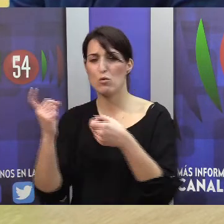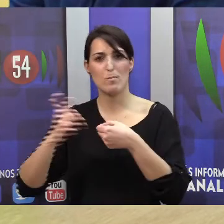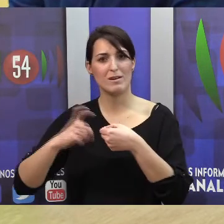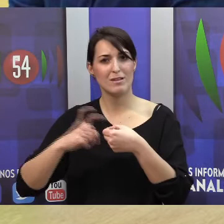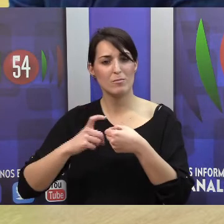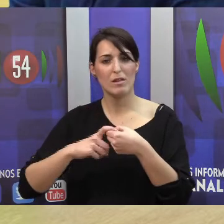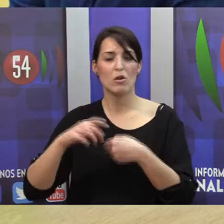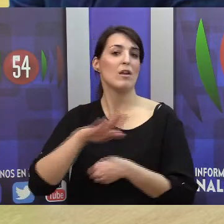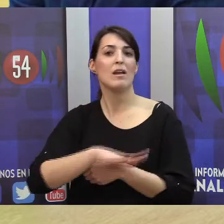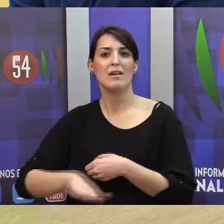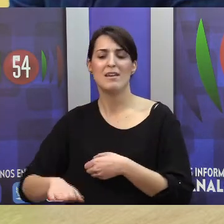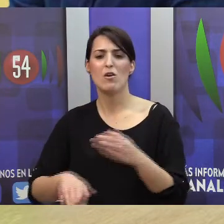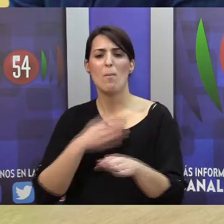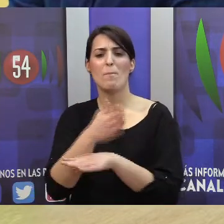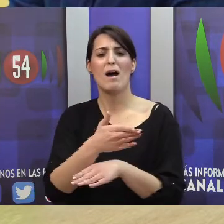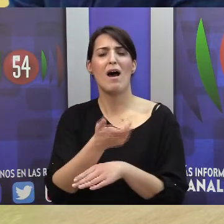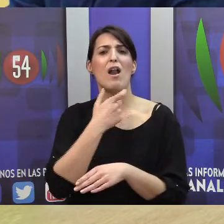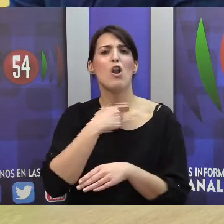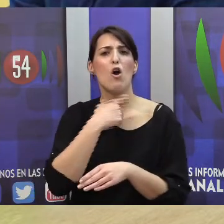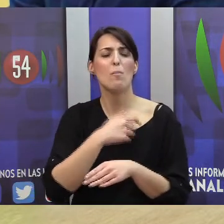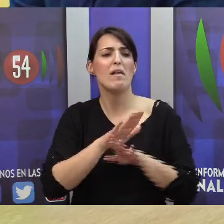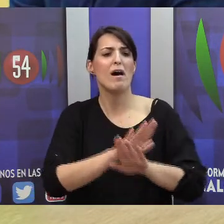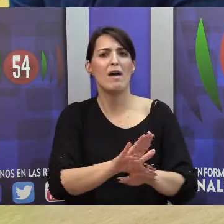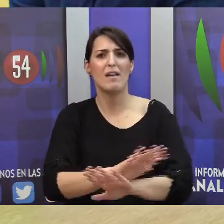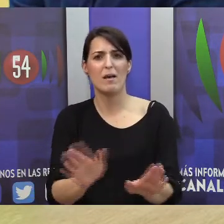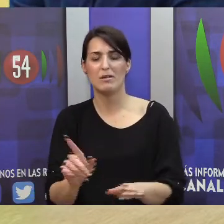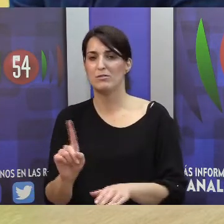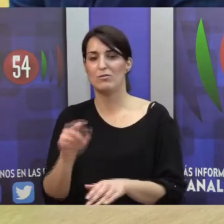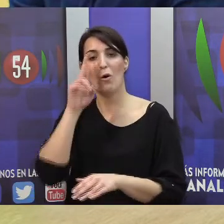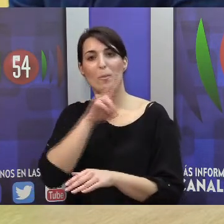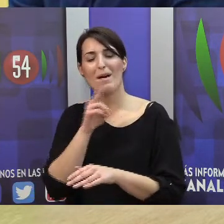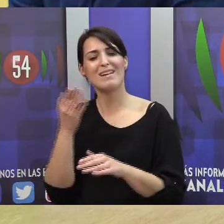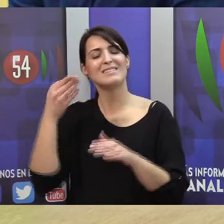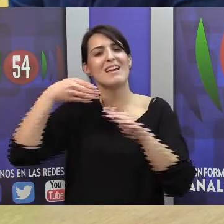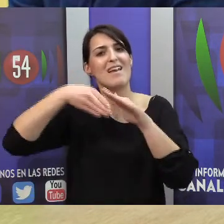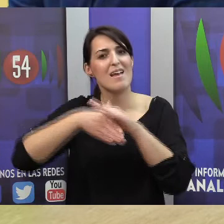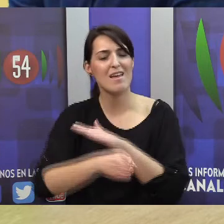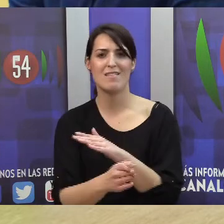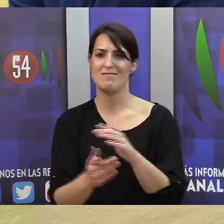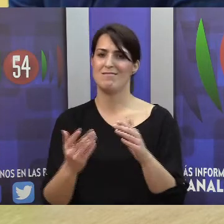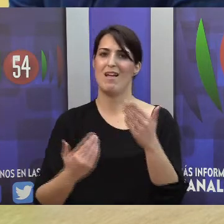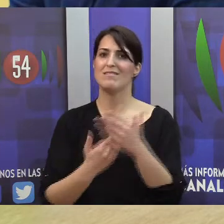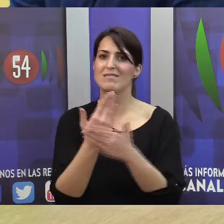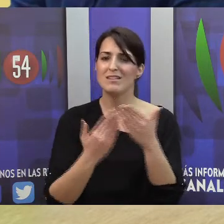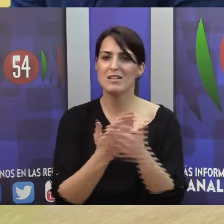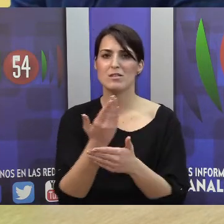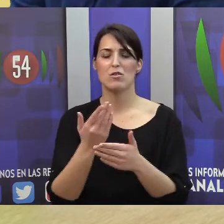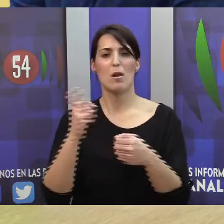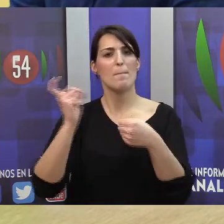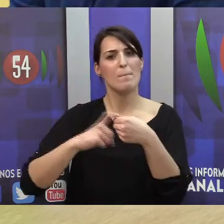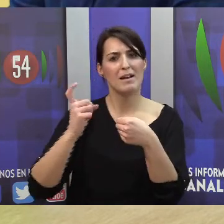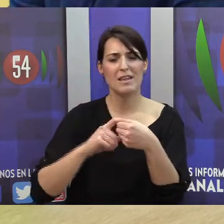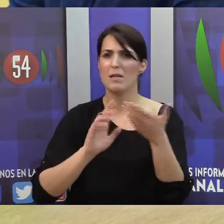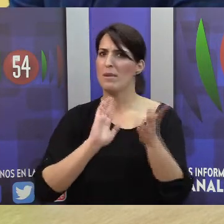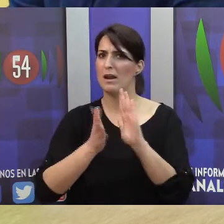los niños no van al logopeda y se quedan con el logopeda, los padres entran en la sesión, participan con el logopeda de sus consejos, se llevan